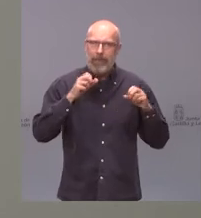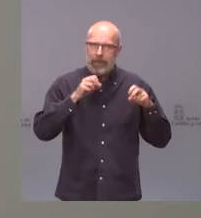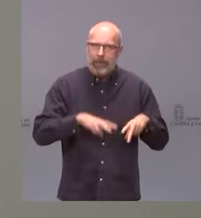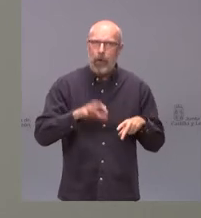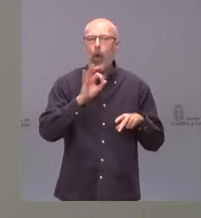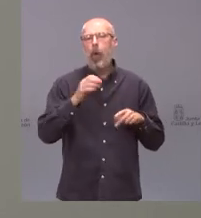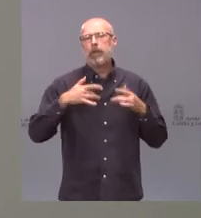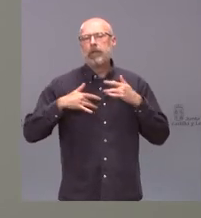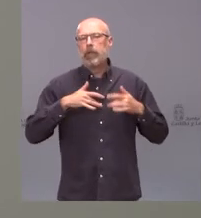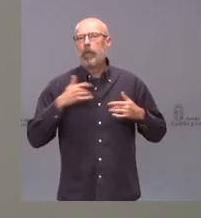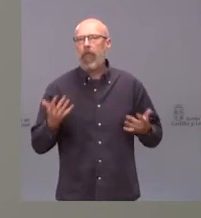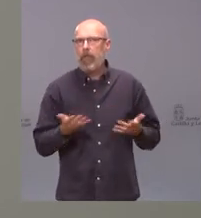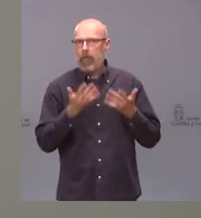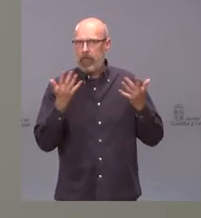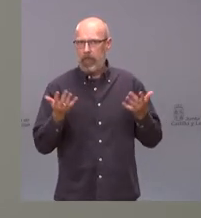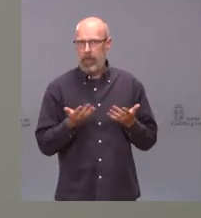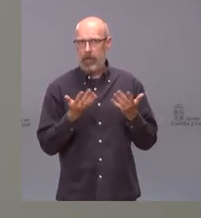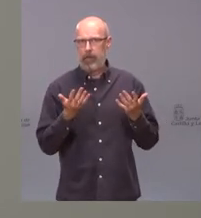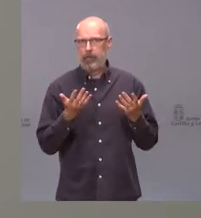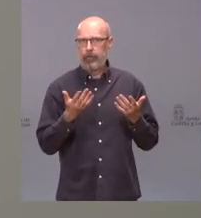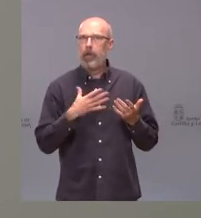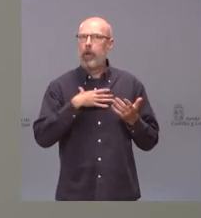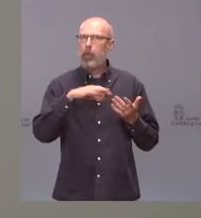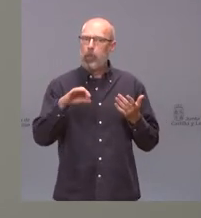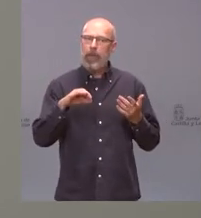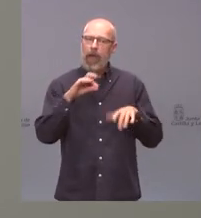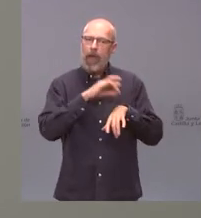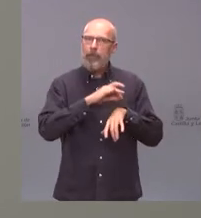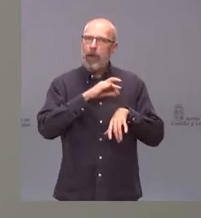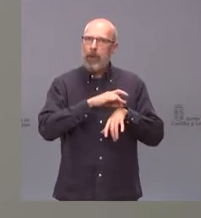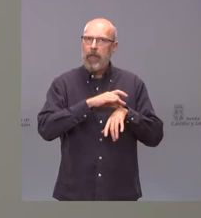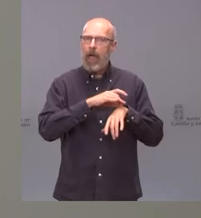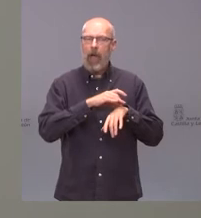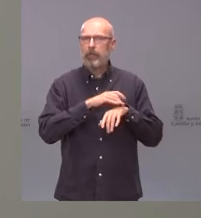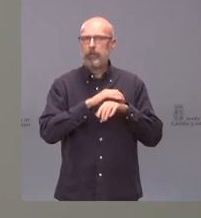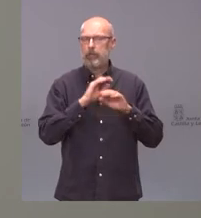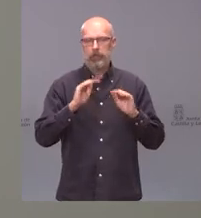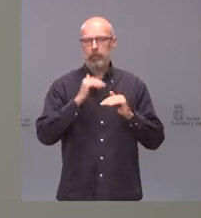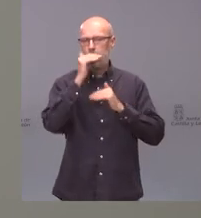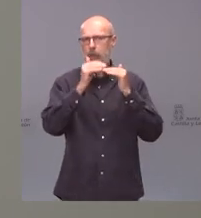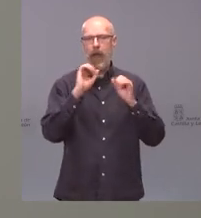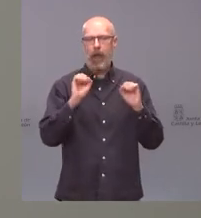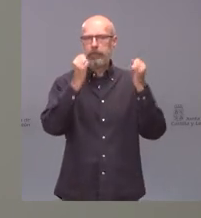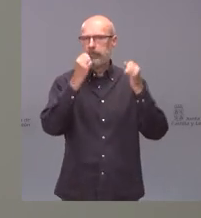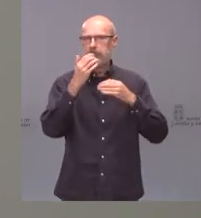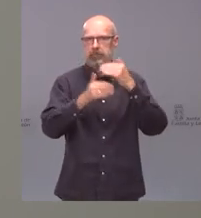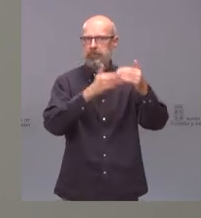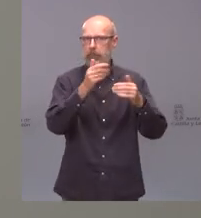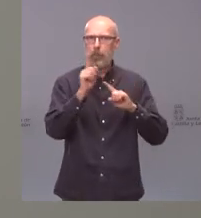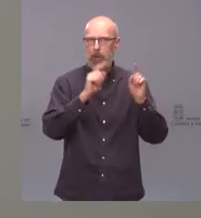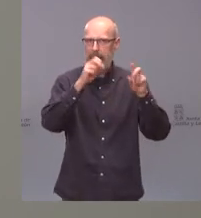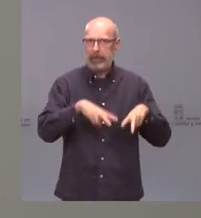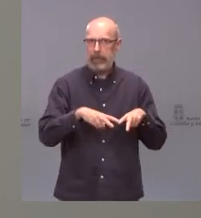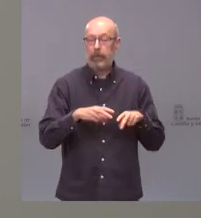síntomas sean muy leves y que puedan pasar la enfermedad en caso de que la pasen sin mayores problemas ya le digo en el caso de Peñafiel